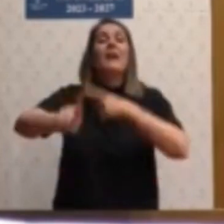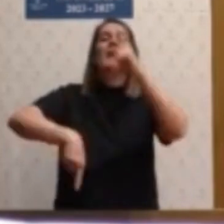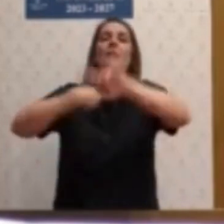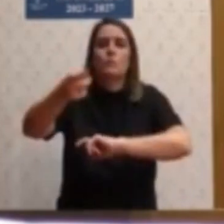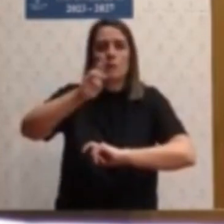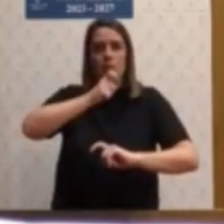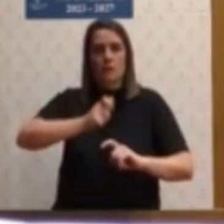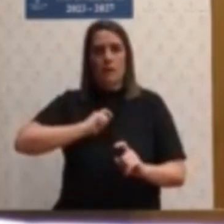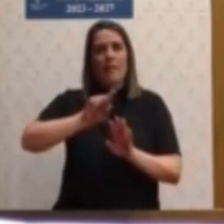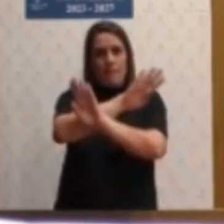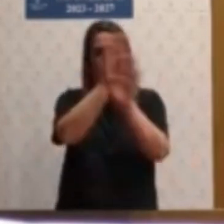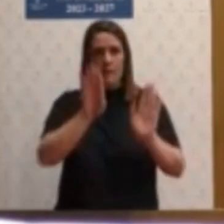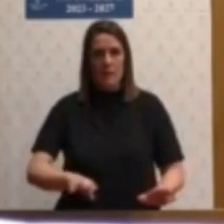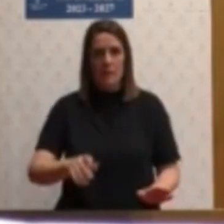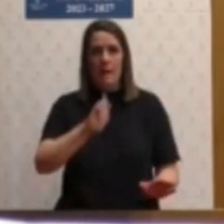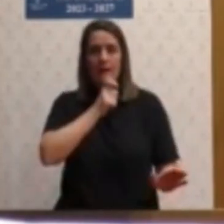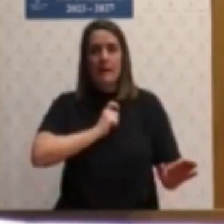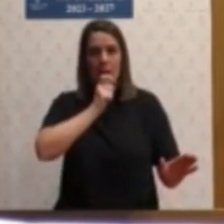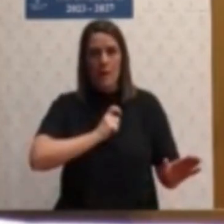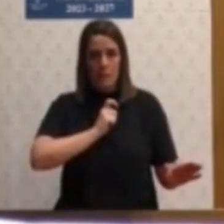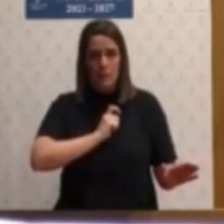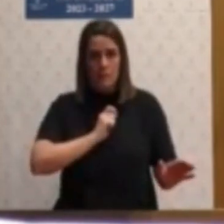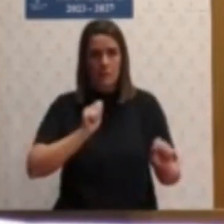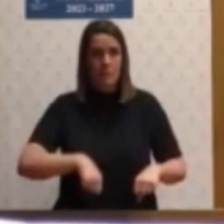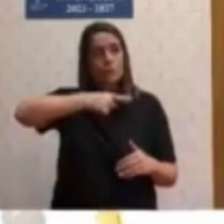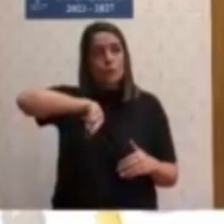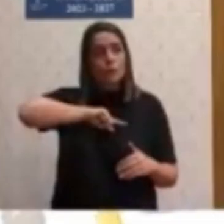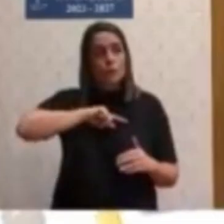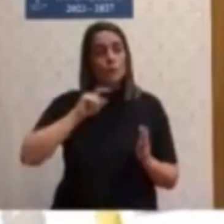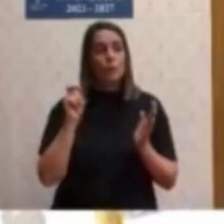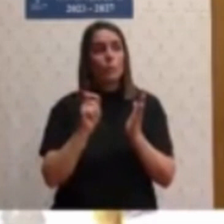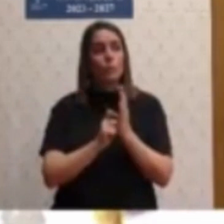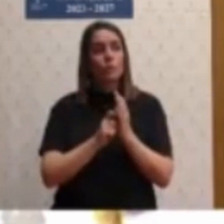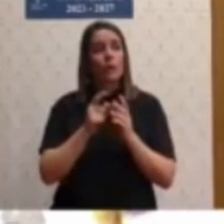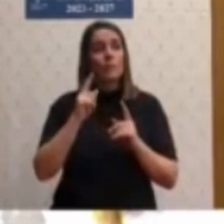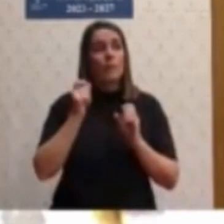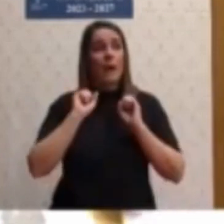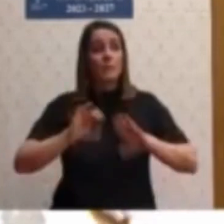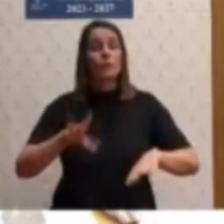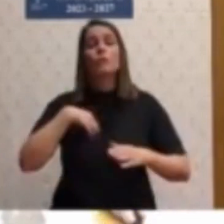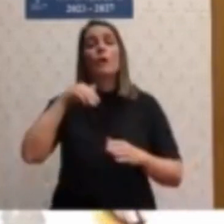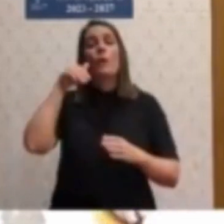Plan de Cooperación un orzamento de 17 millóns de euros entre as entidades locais no seu primeiro ano de vixencia.